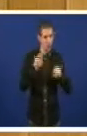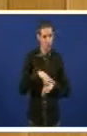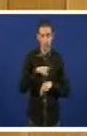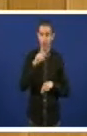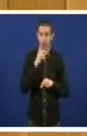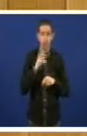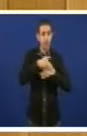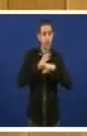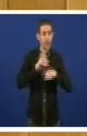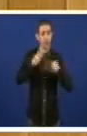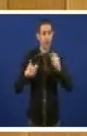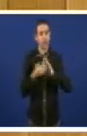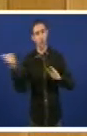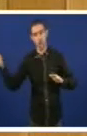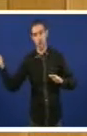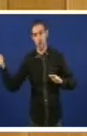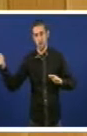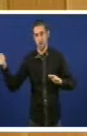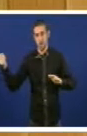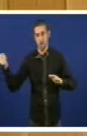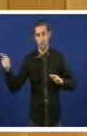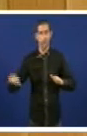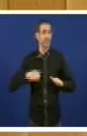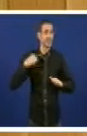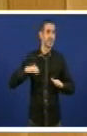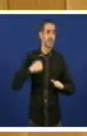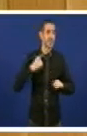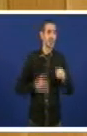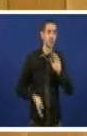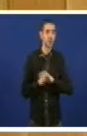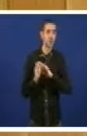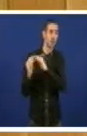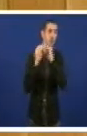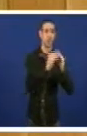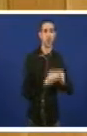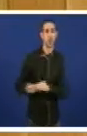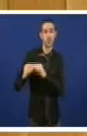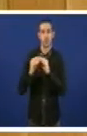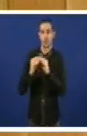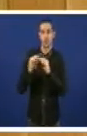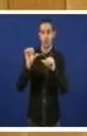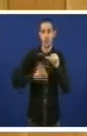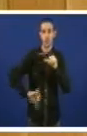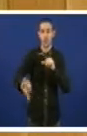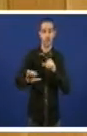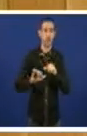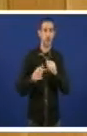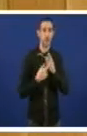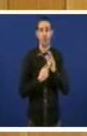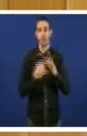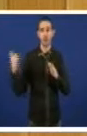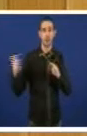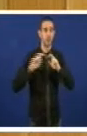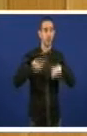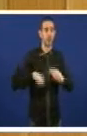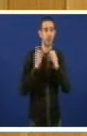a parte do universo. A sanidade segue a ser universal parece ser a partir de que se exclue pola modificación da